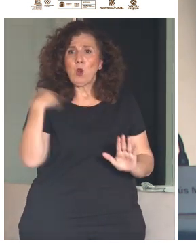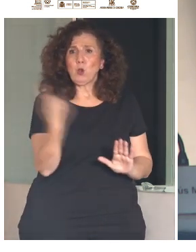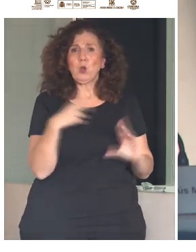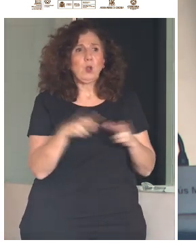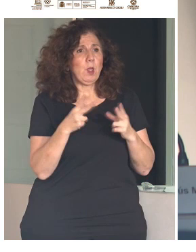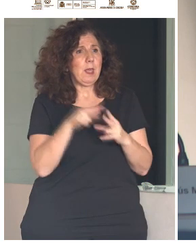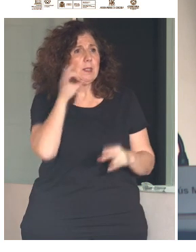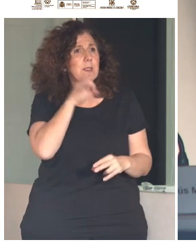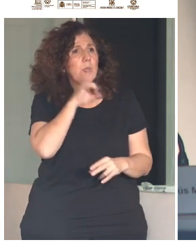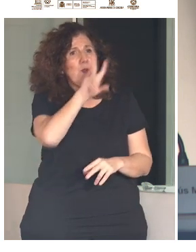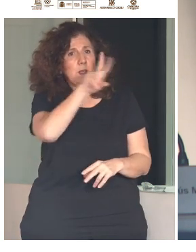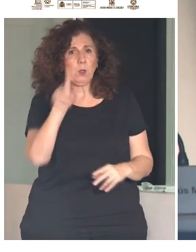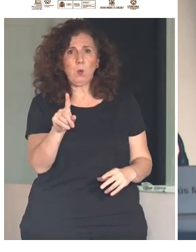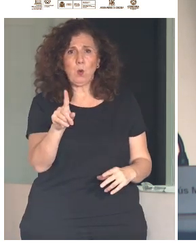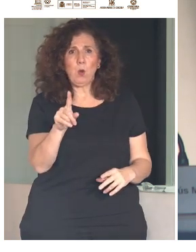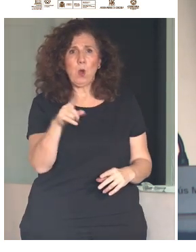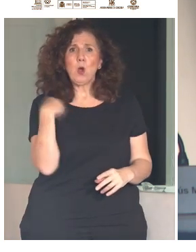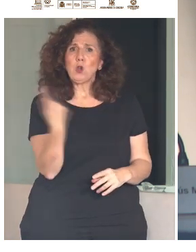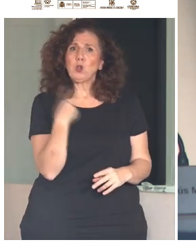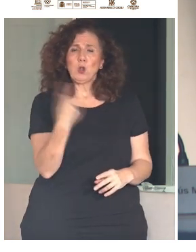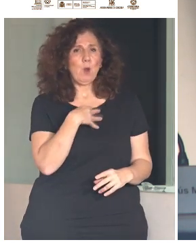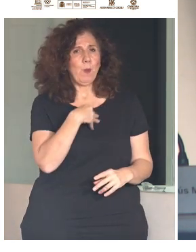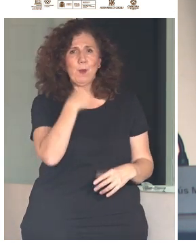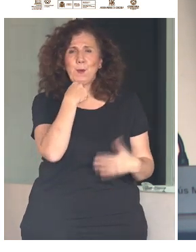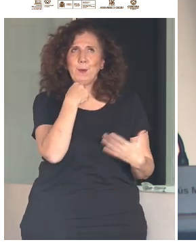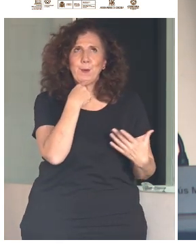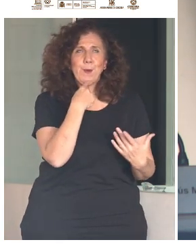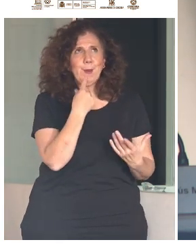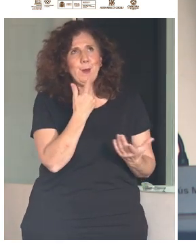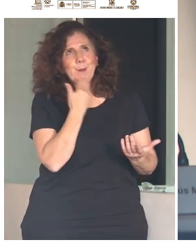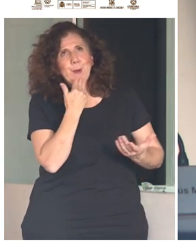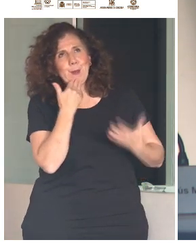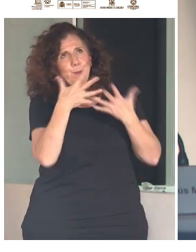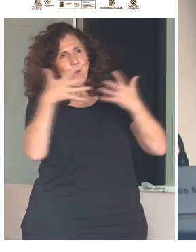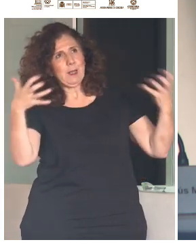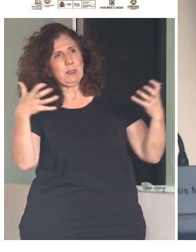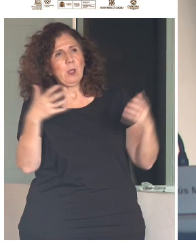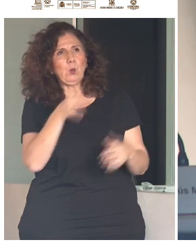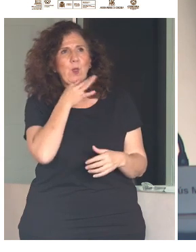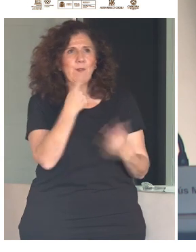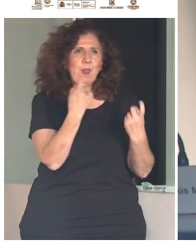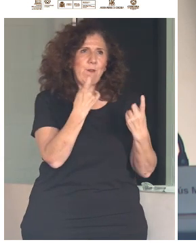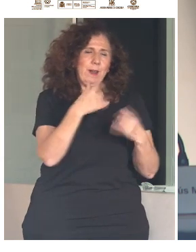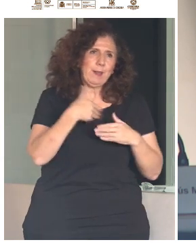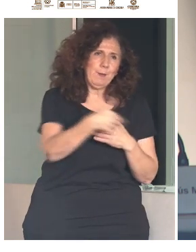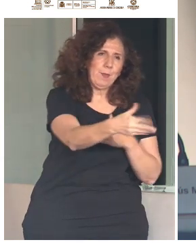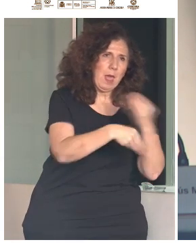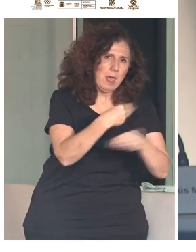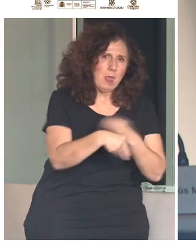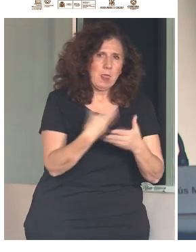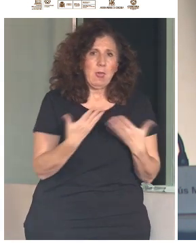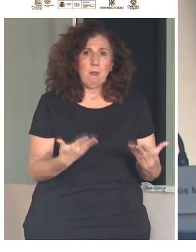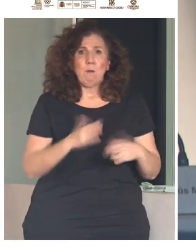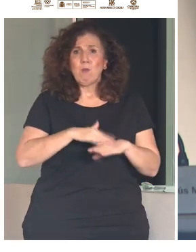podemos permitir expresiones como queda mucho por hacer, porque para nosotros son expectativas